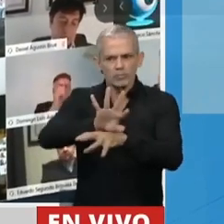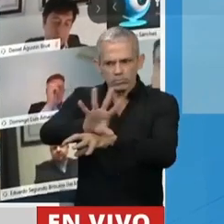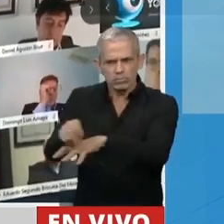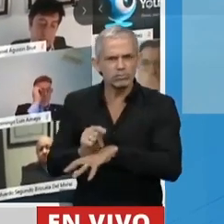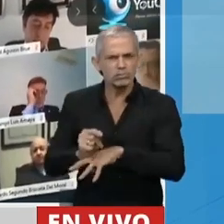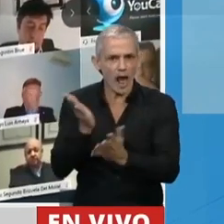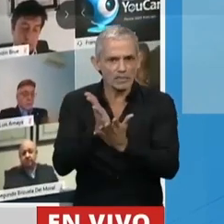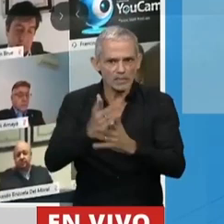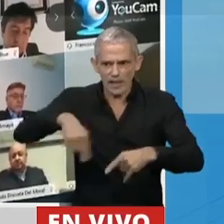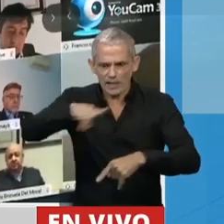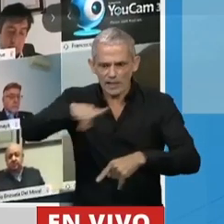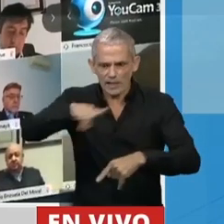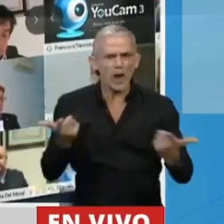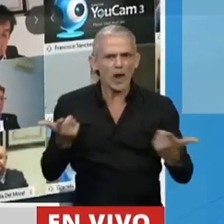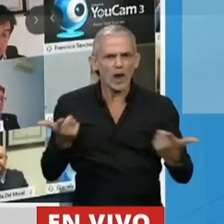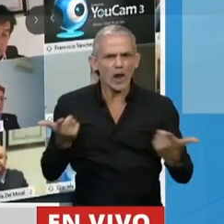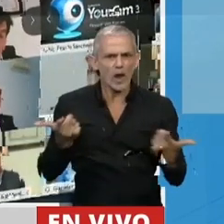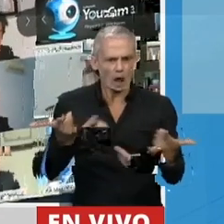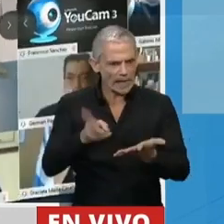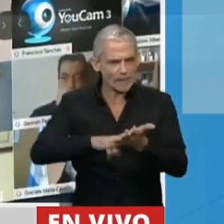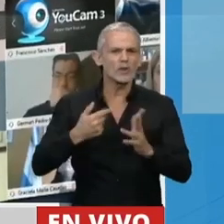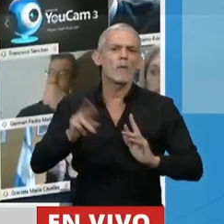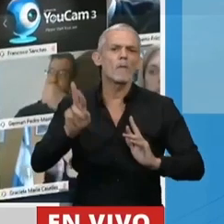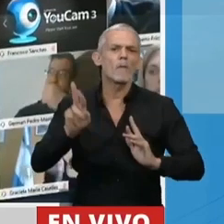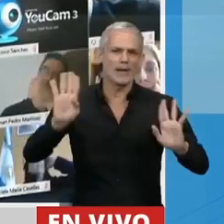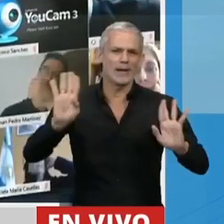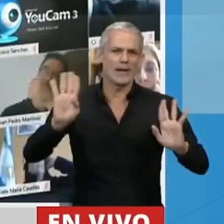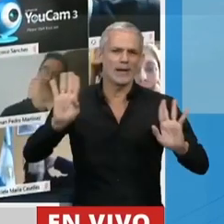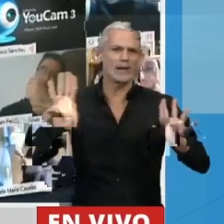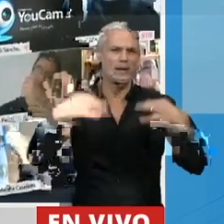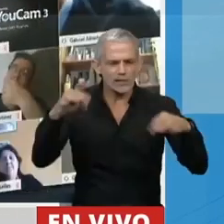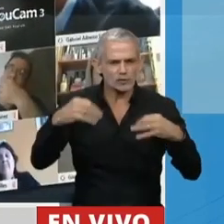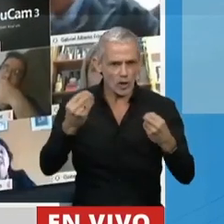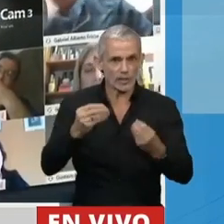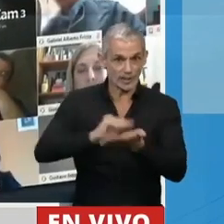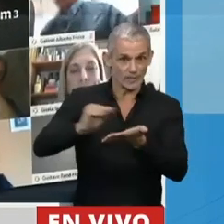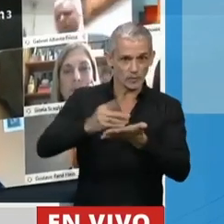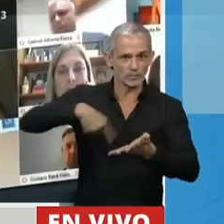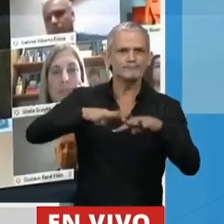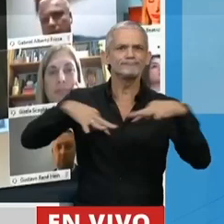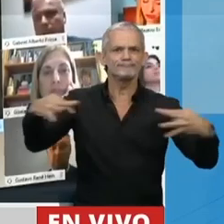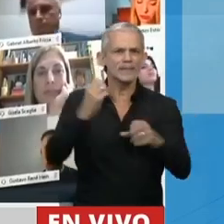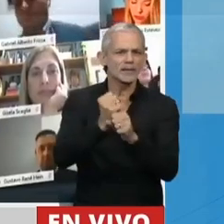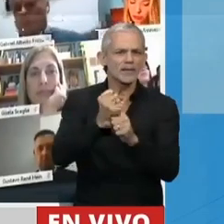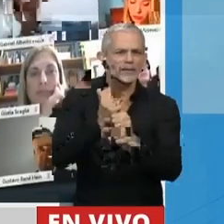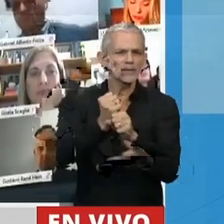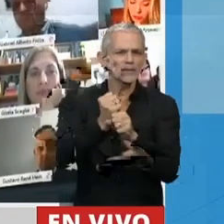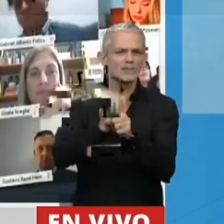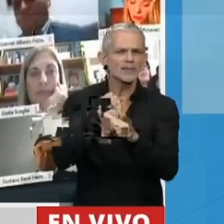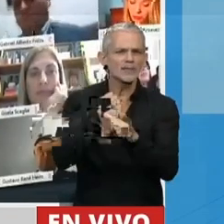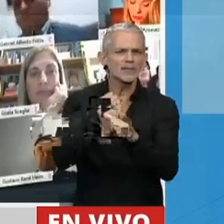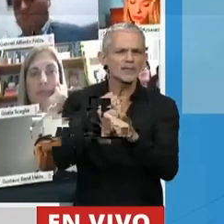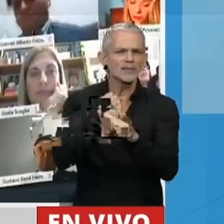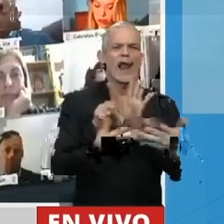todos esos, repito, no privilegios, sino obligaciones y derechos a través de una ley de